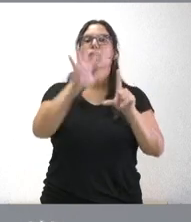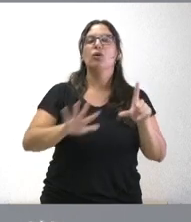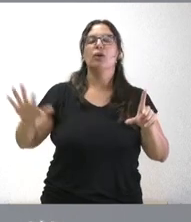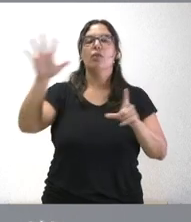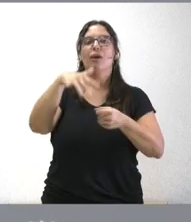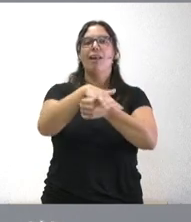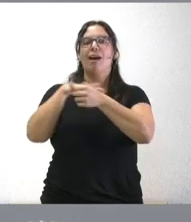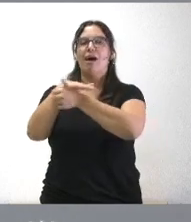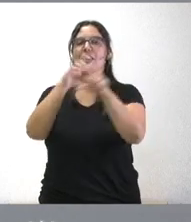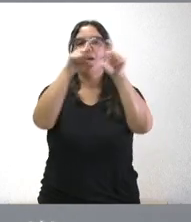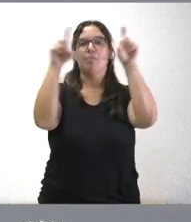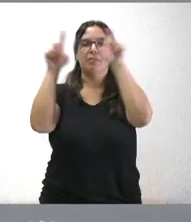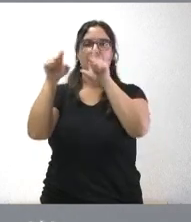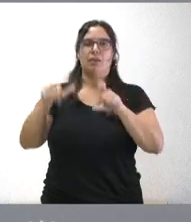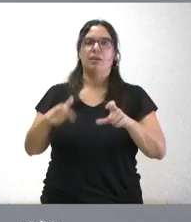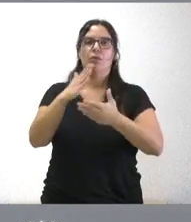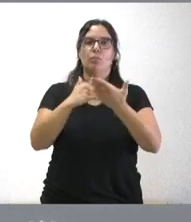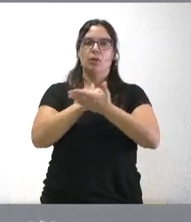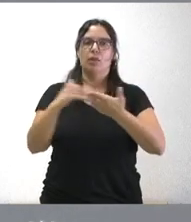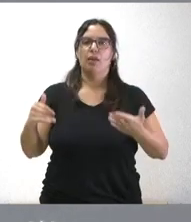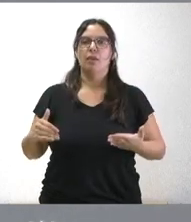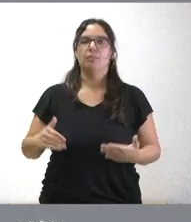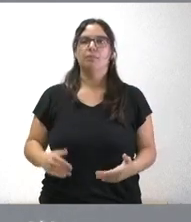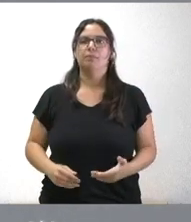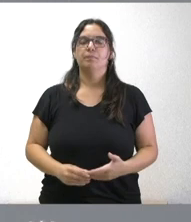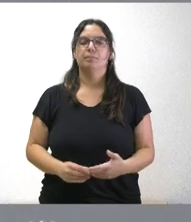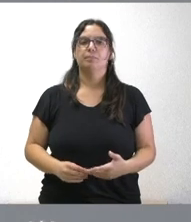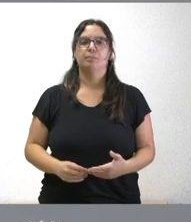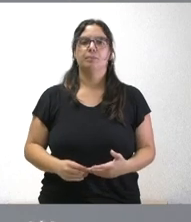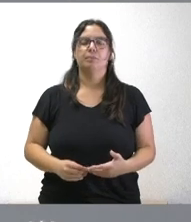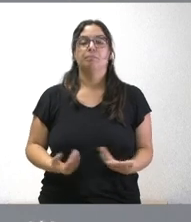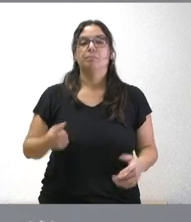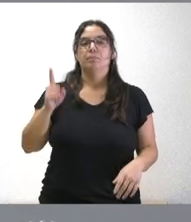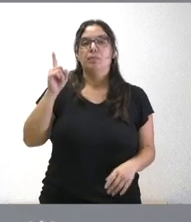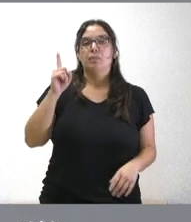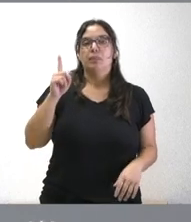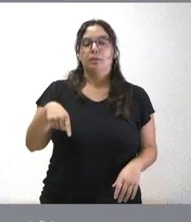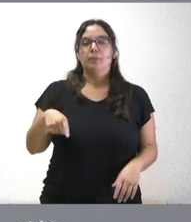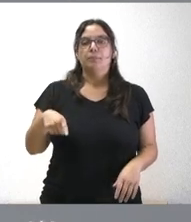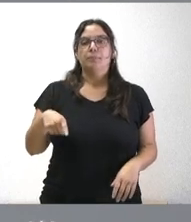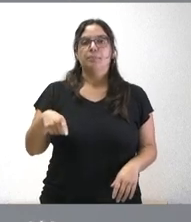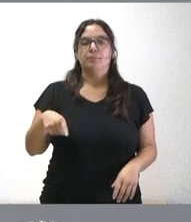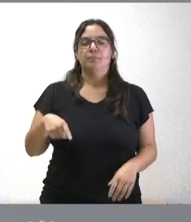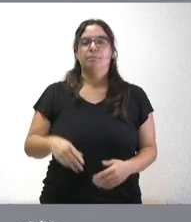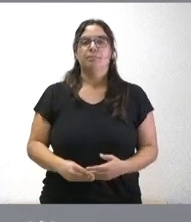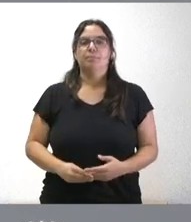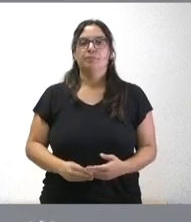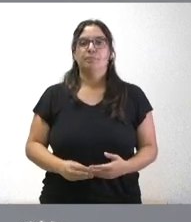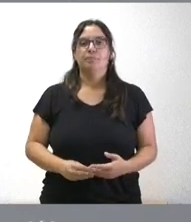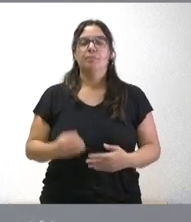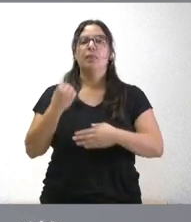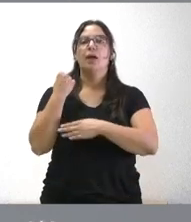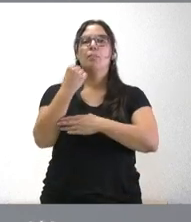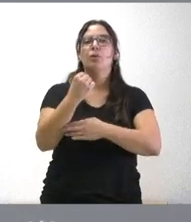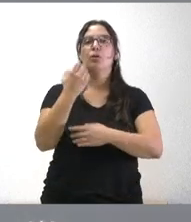Áreas Empresariales en nuestra comunidad autónoma. Y, asimismo, se apoya al